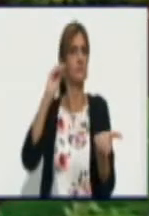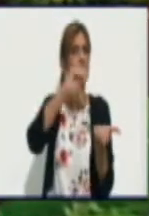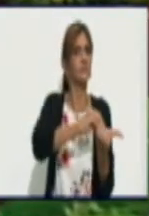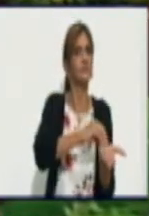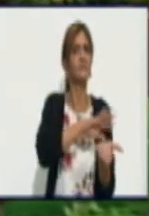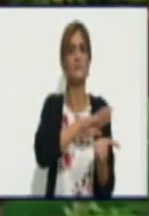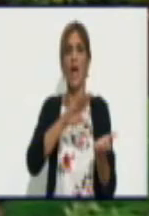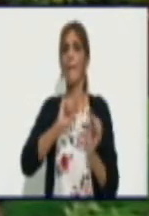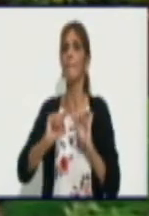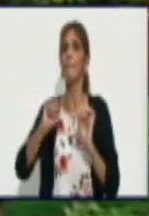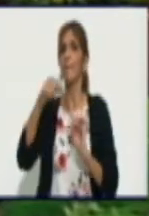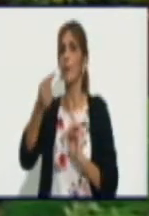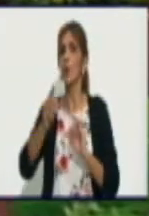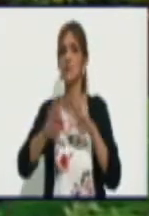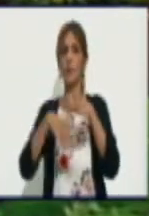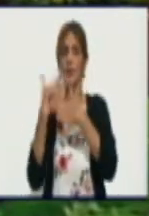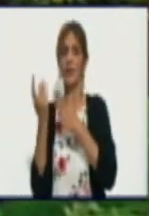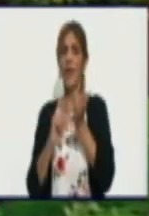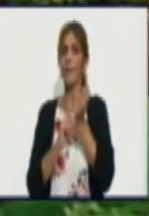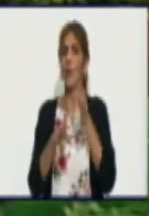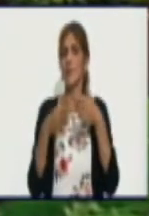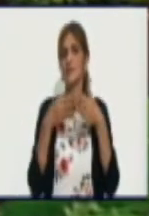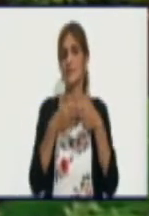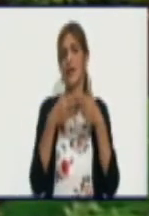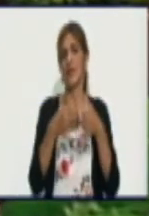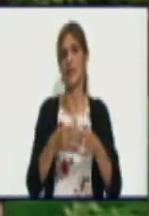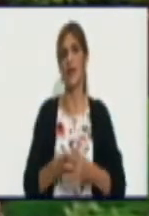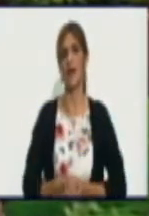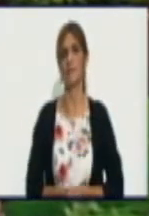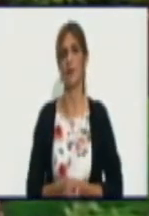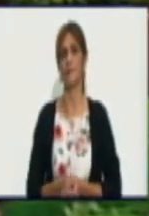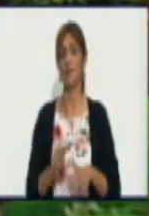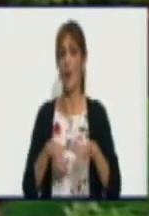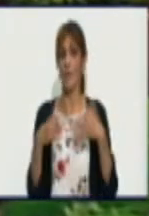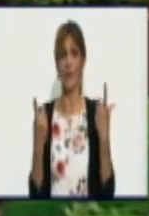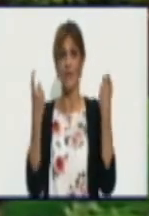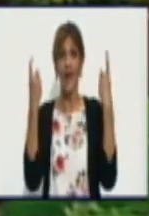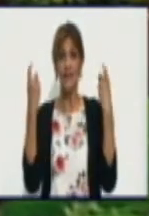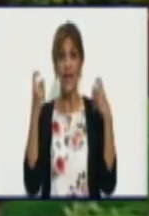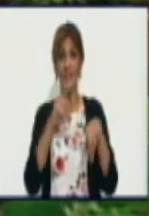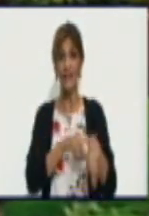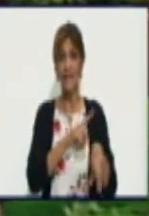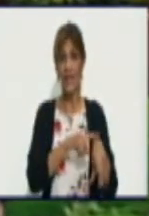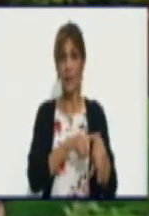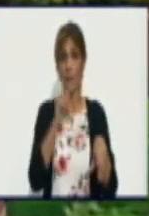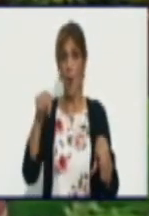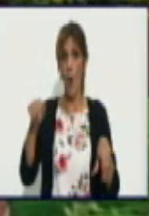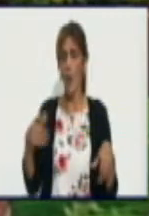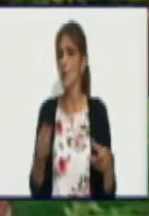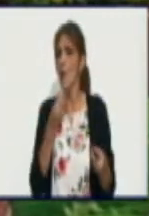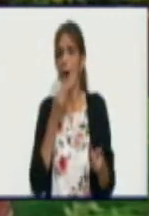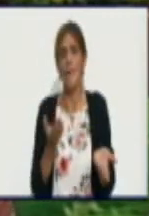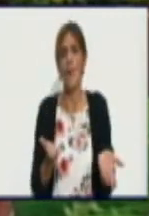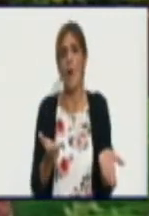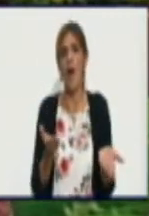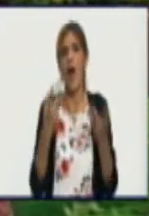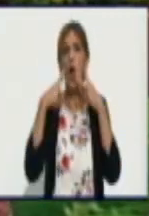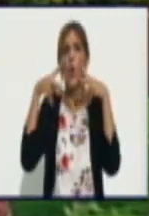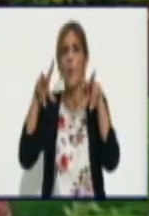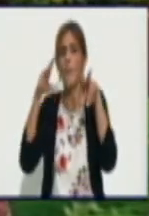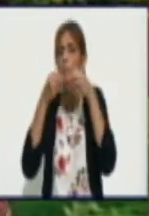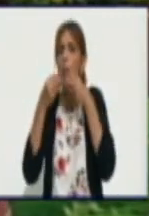en nuestra provincia de Granma. Por una cuestión de tiempo hoy no vamos a poder digamos conocer